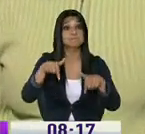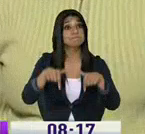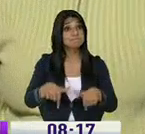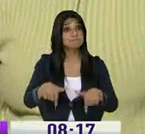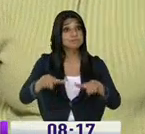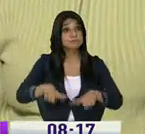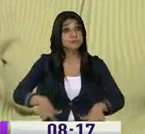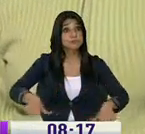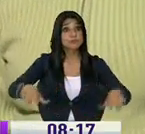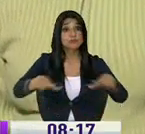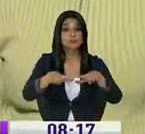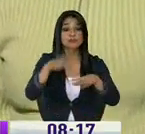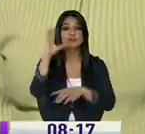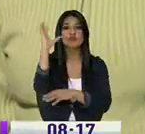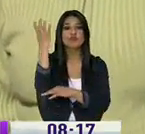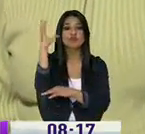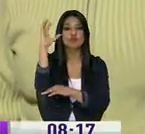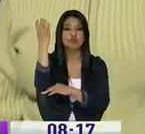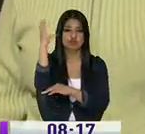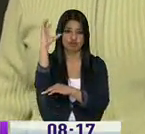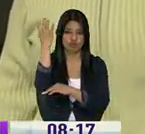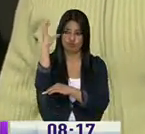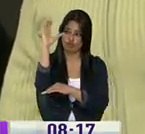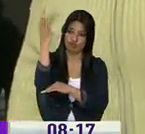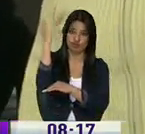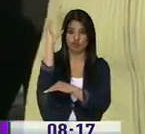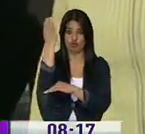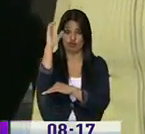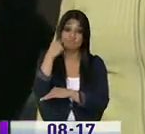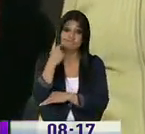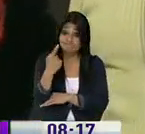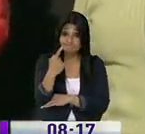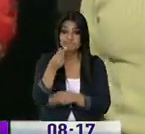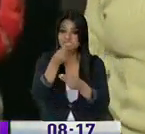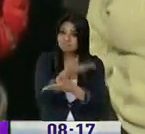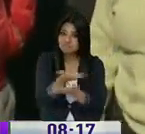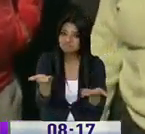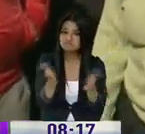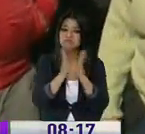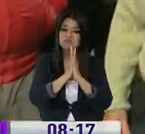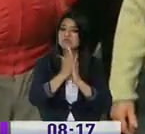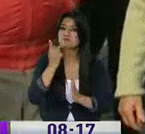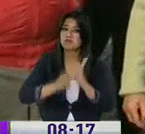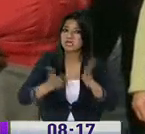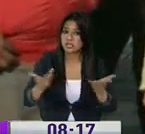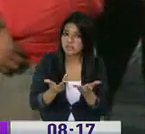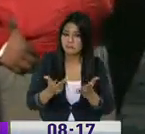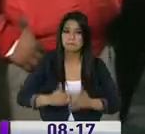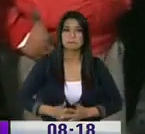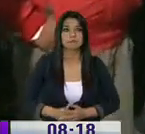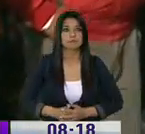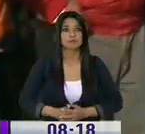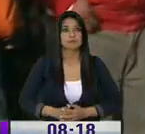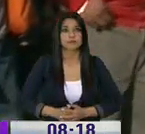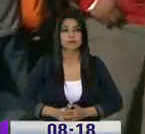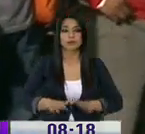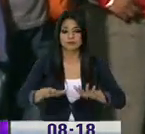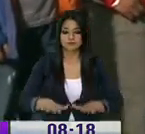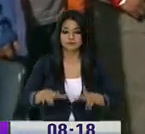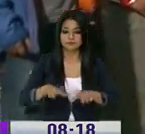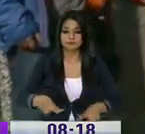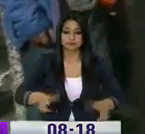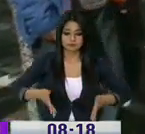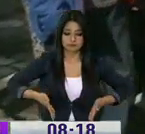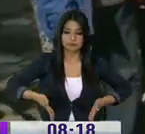en Conocoto, ya con los vecinos, para poder transmitir su solicitud hacia la autoridad. Precisamente aquí en esta calle,